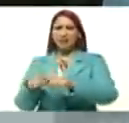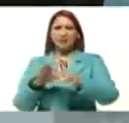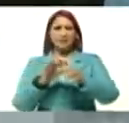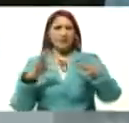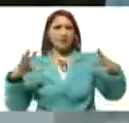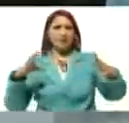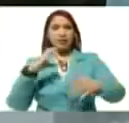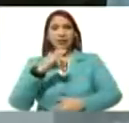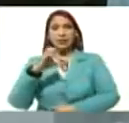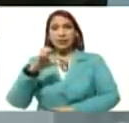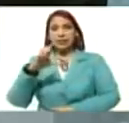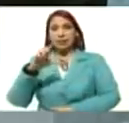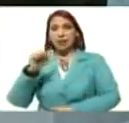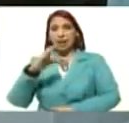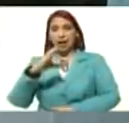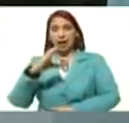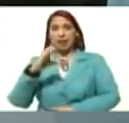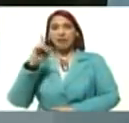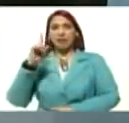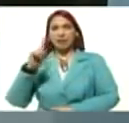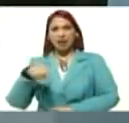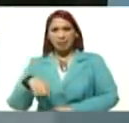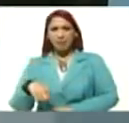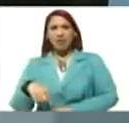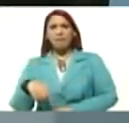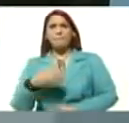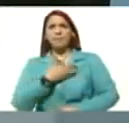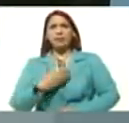igual el presidente, del apellido, de Caché,